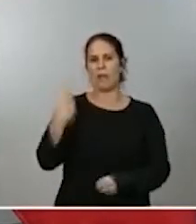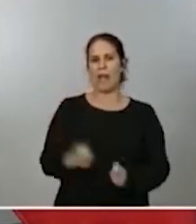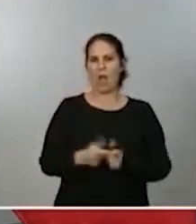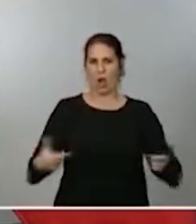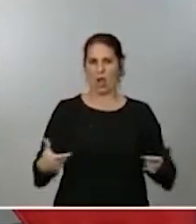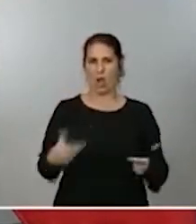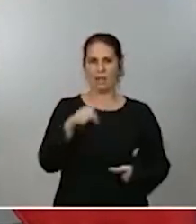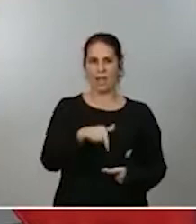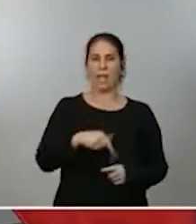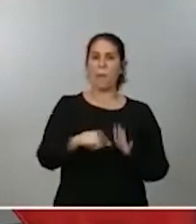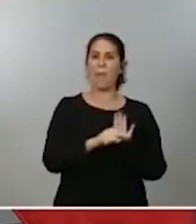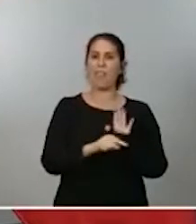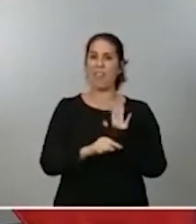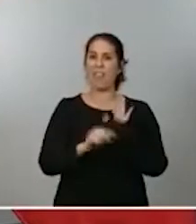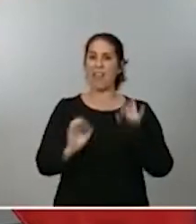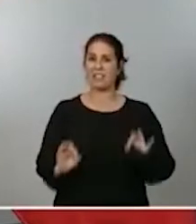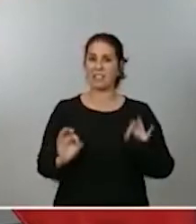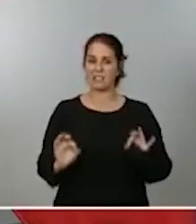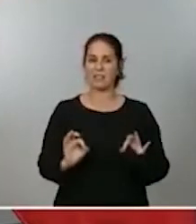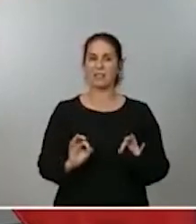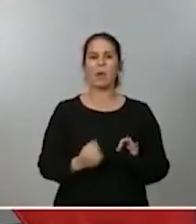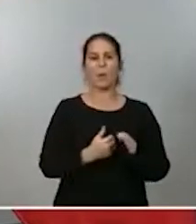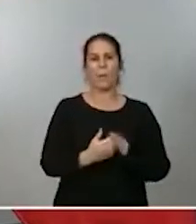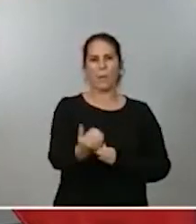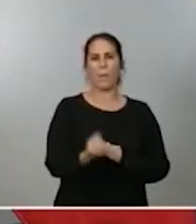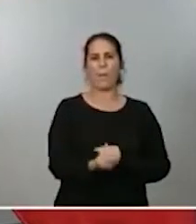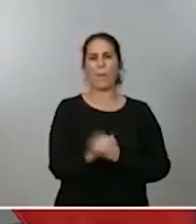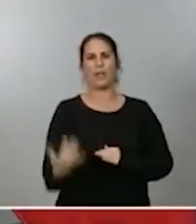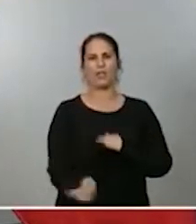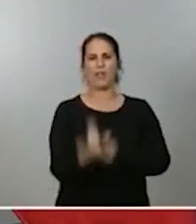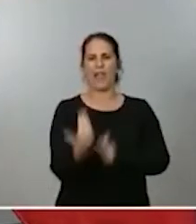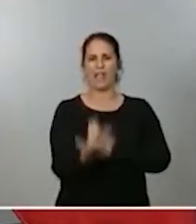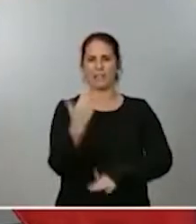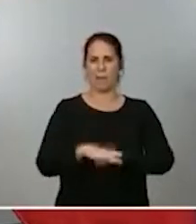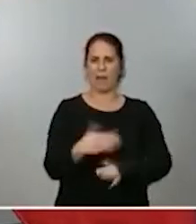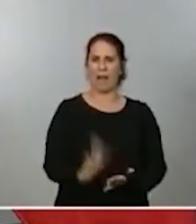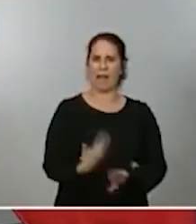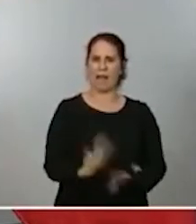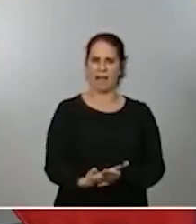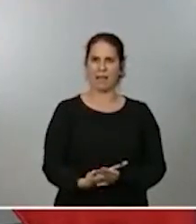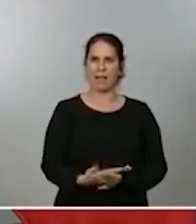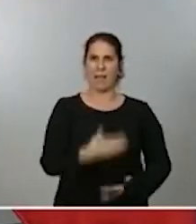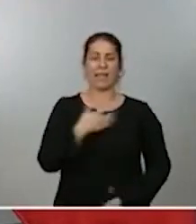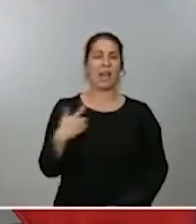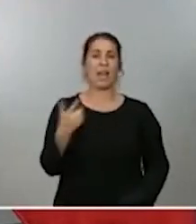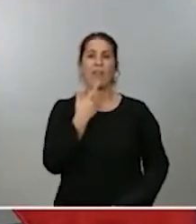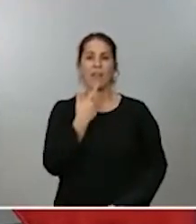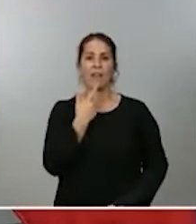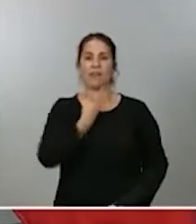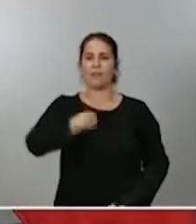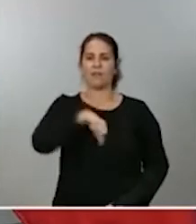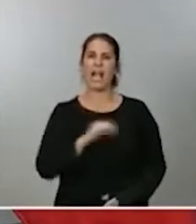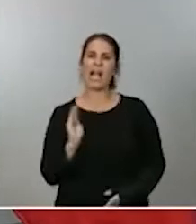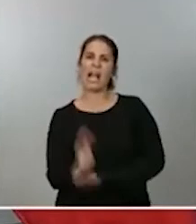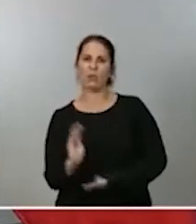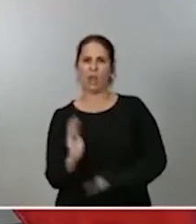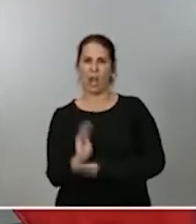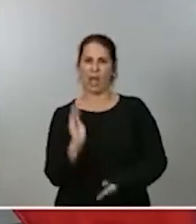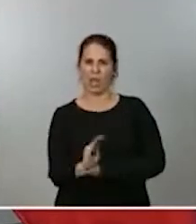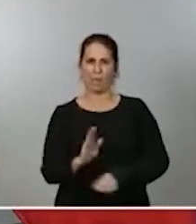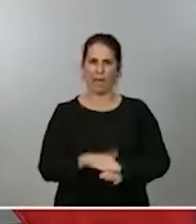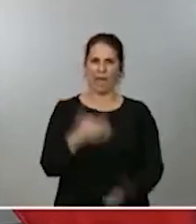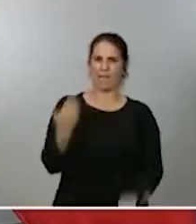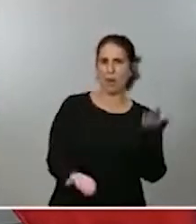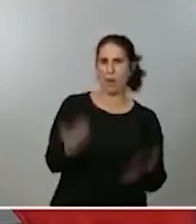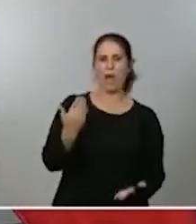aplican tardan varios días en ponerse de manifiesto y, por tanto, tenemos que tener la cautela de evaluarla y de valorarla